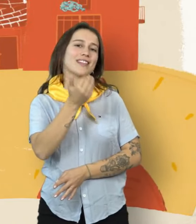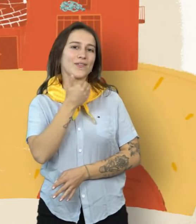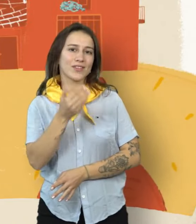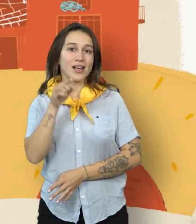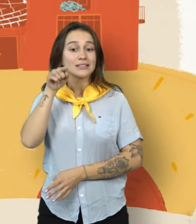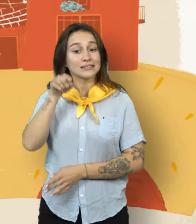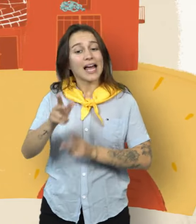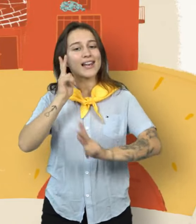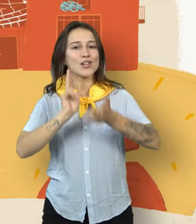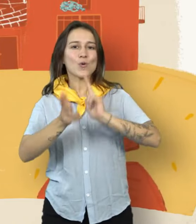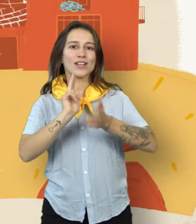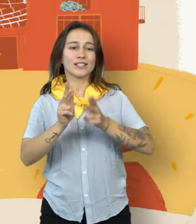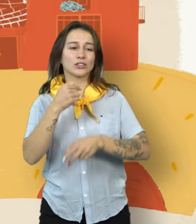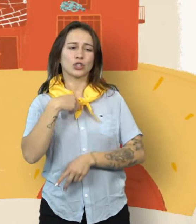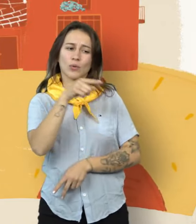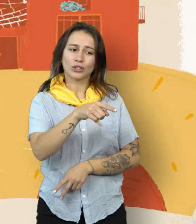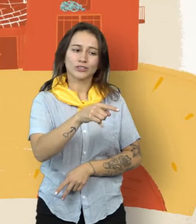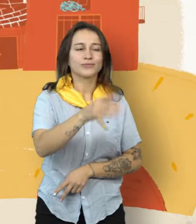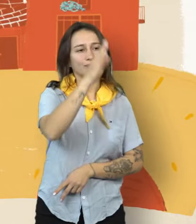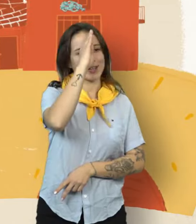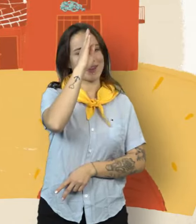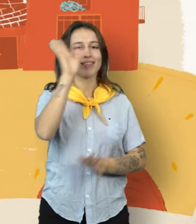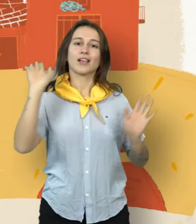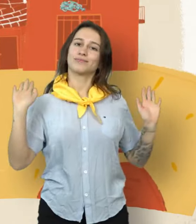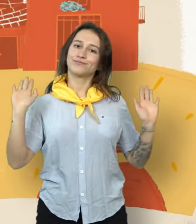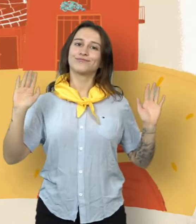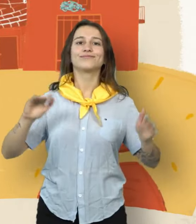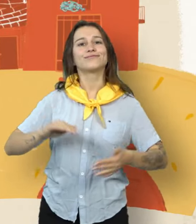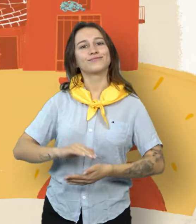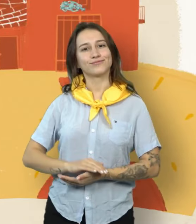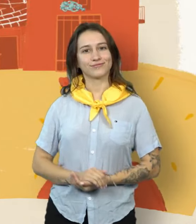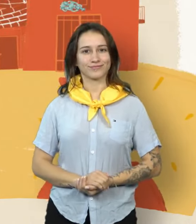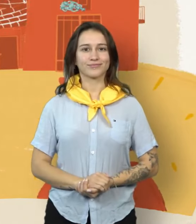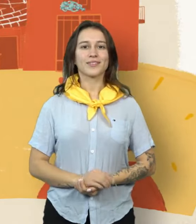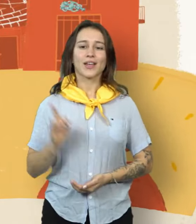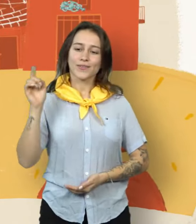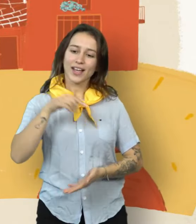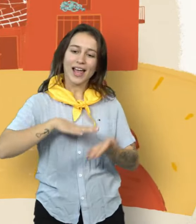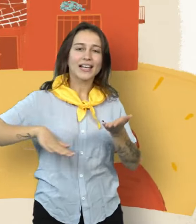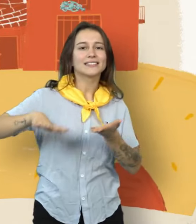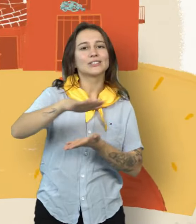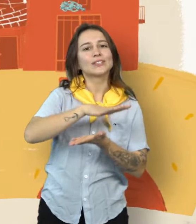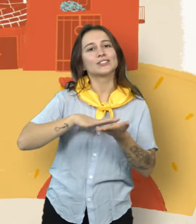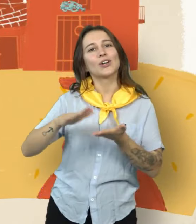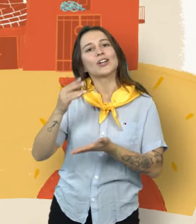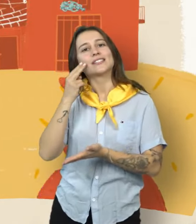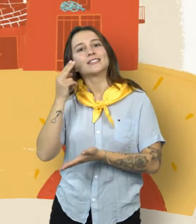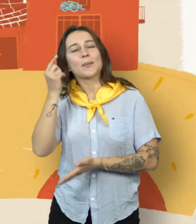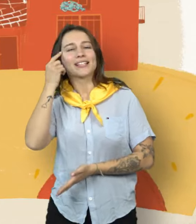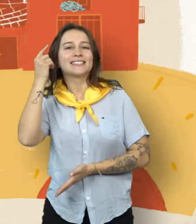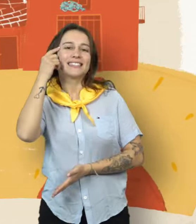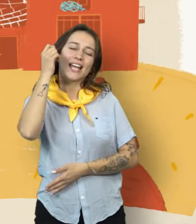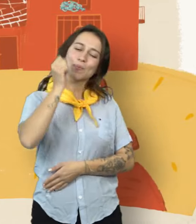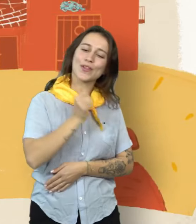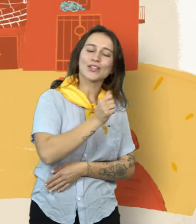lengua de seña transmitía. Yo que vos, me la aprendía. ¡Ato, aro, aro! Que vengan las situaciones,